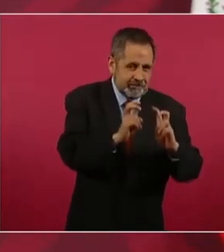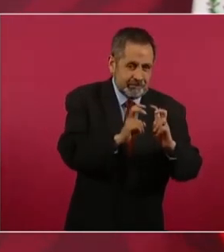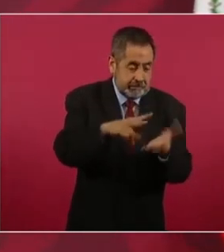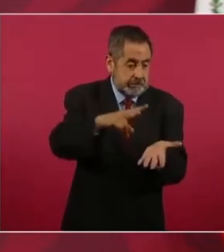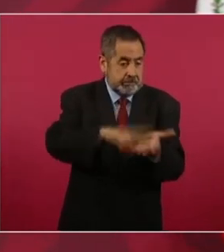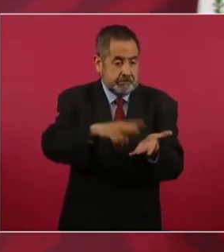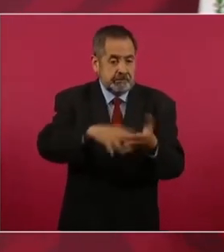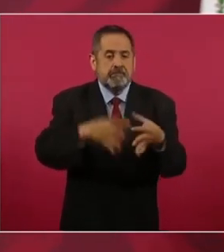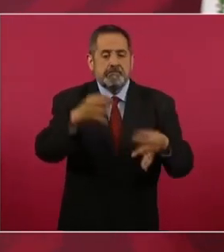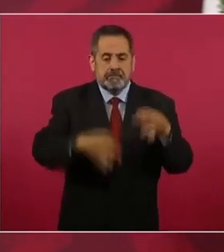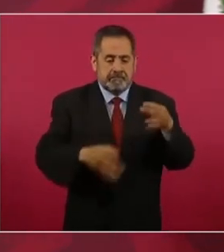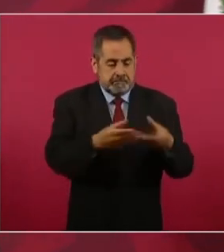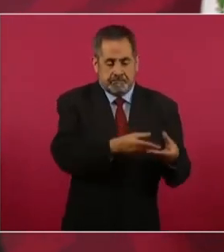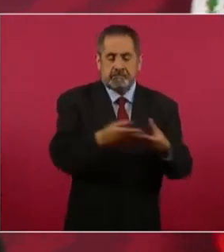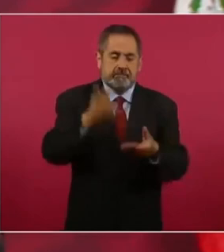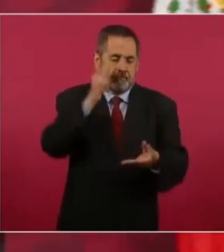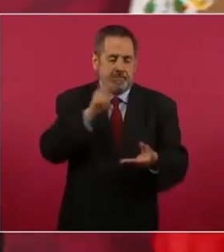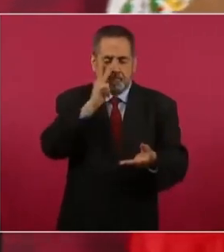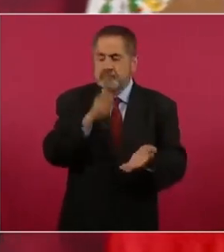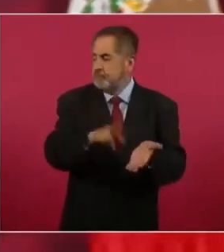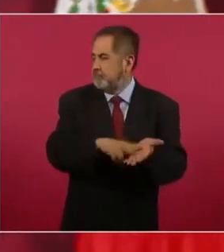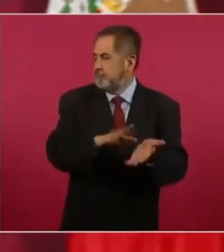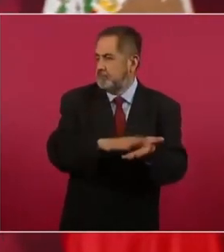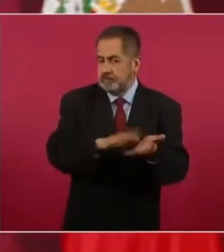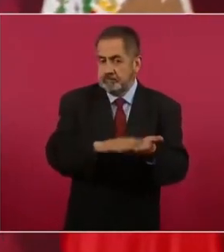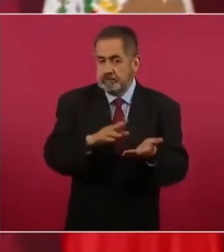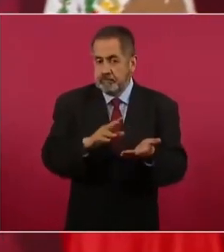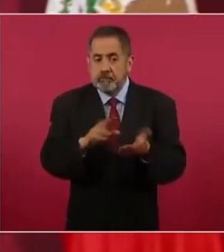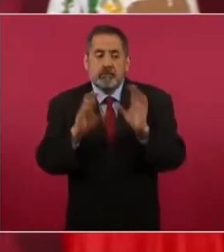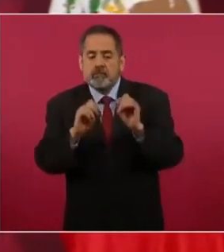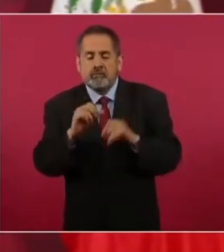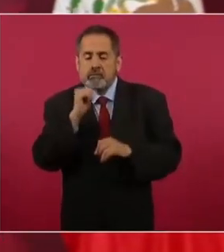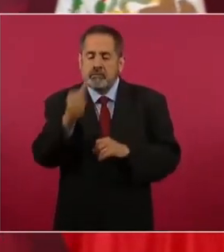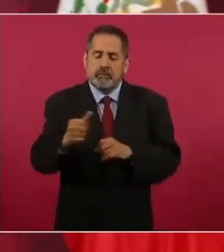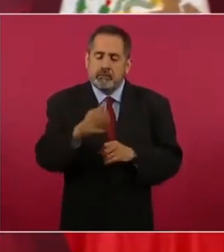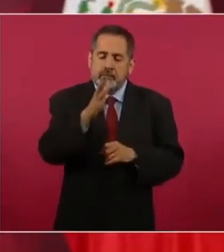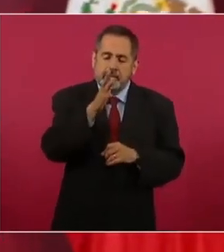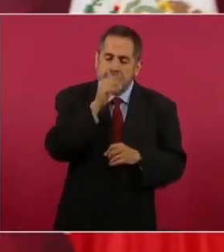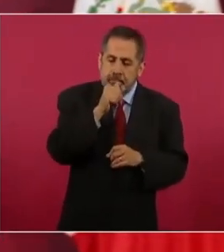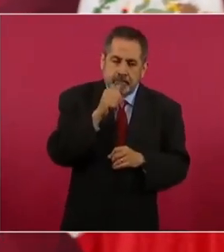las grabaciones,